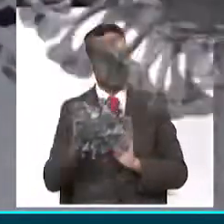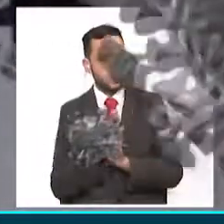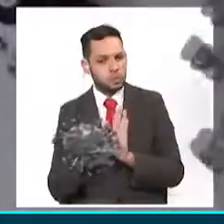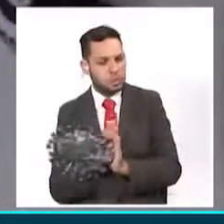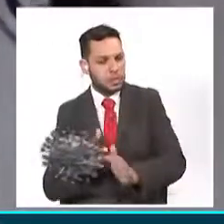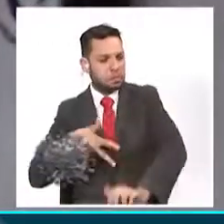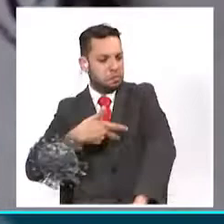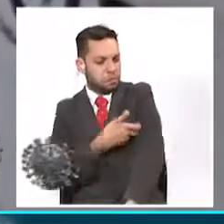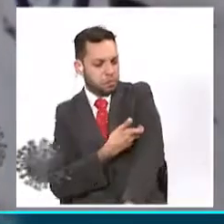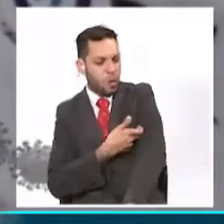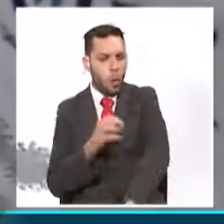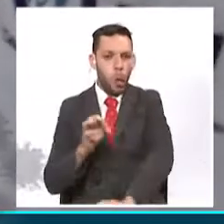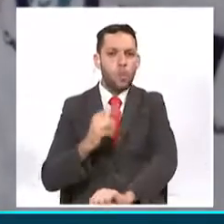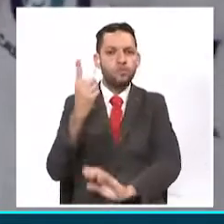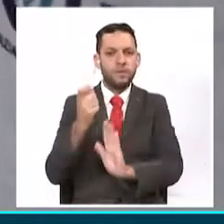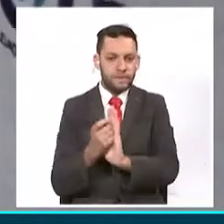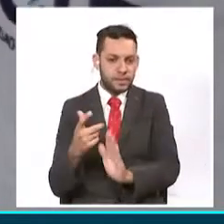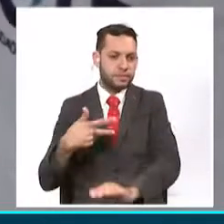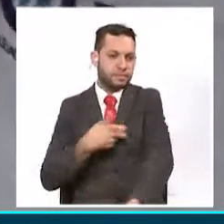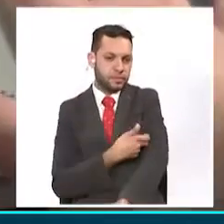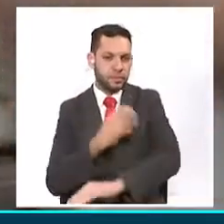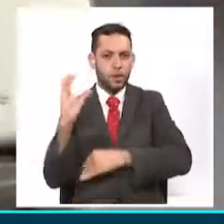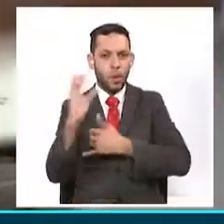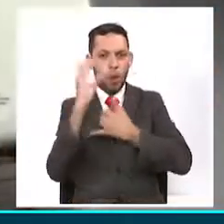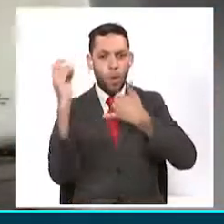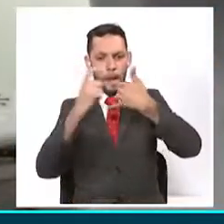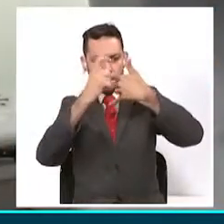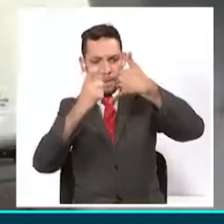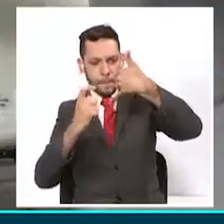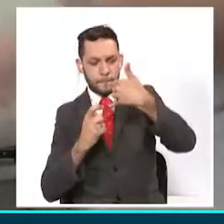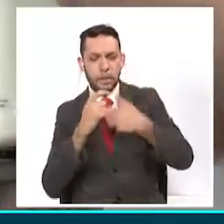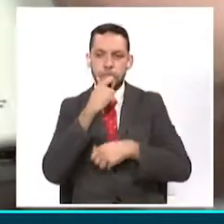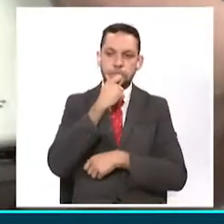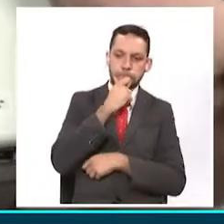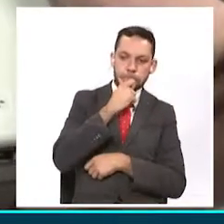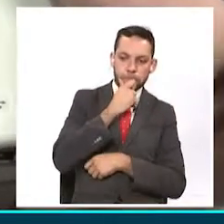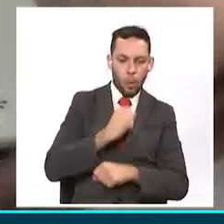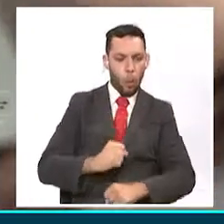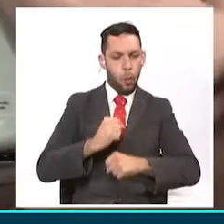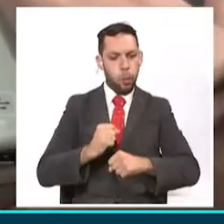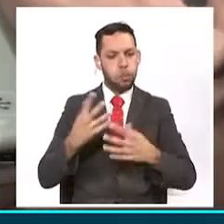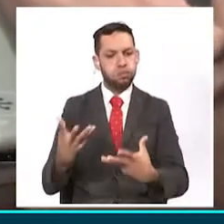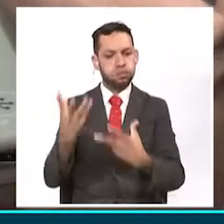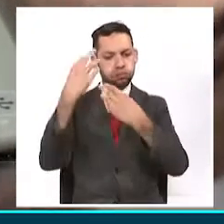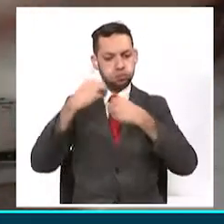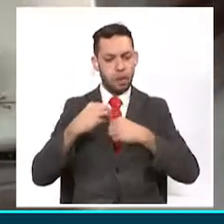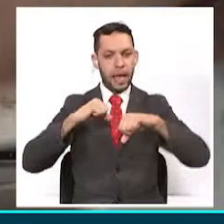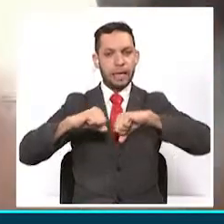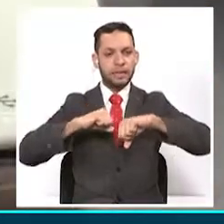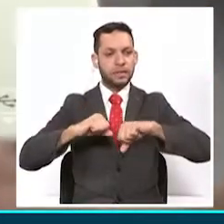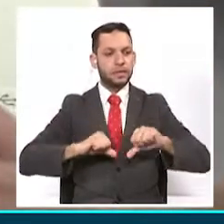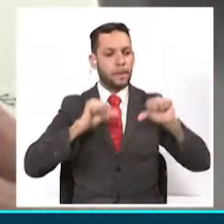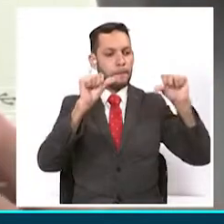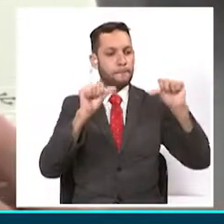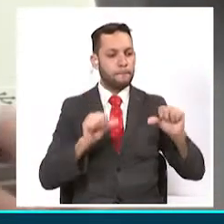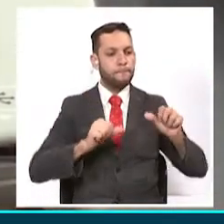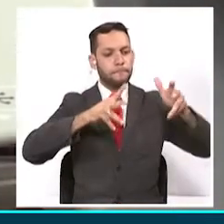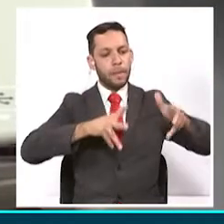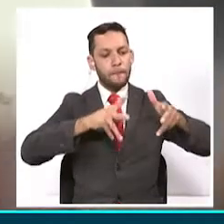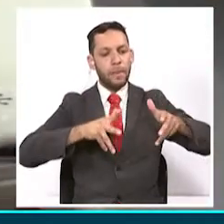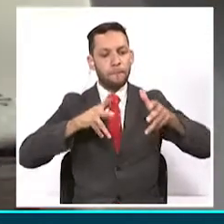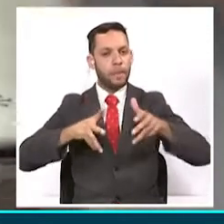necesarias realmente, en Colombia el gobierno tiene pendiente la tarea de fortalecer las acciones pedagógicas sobre los